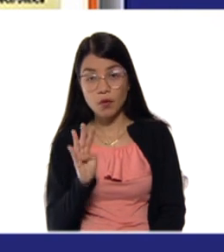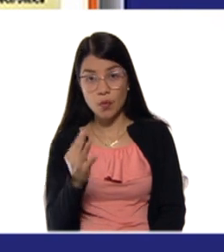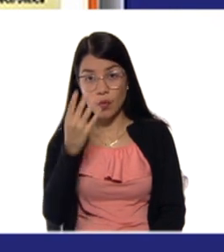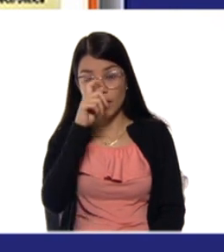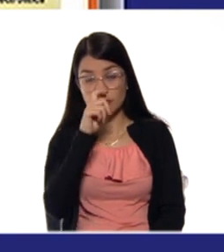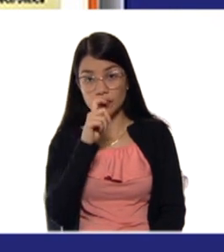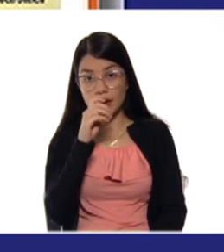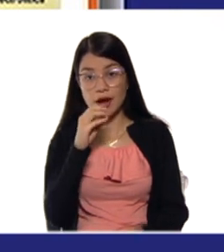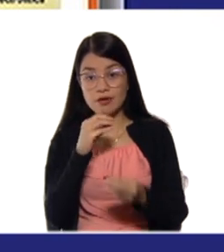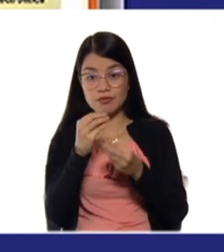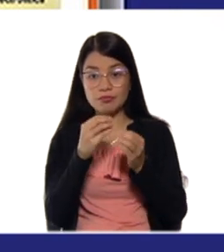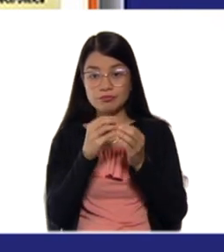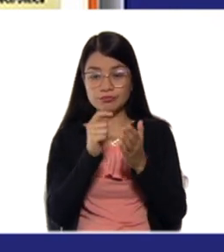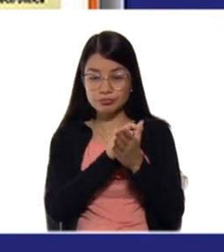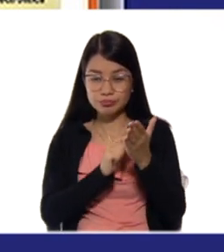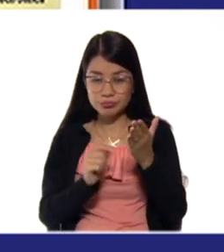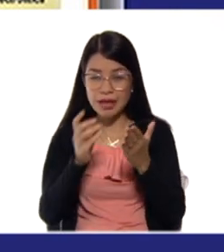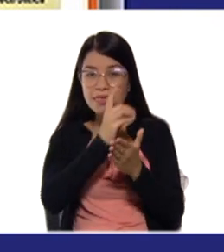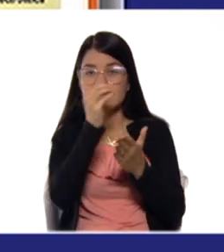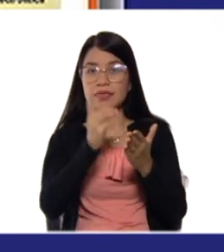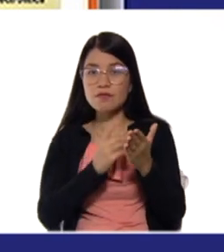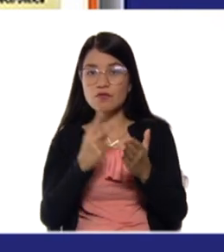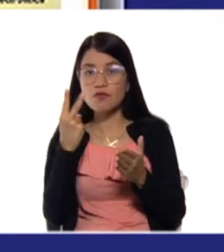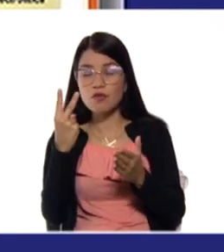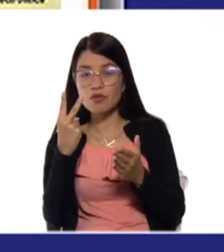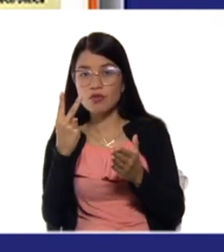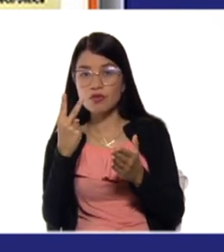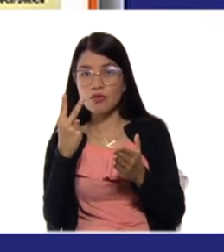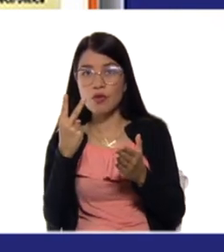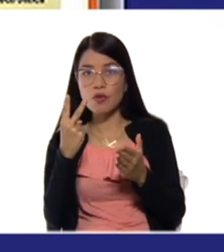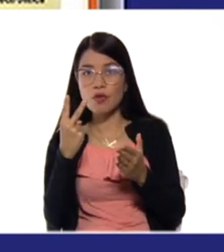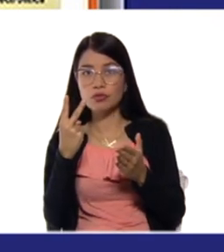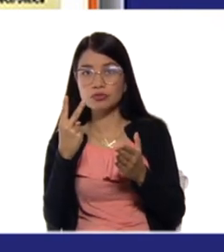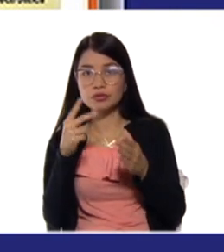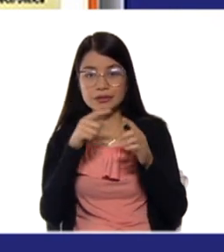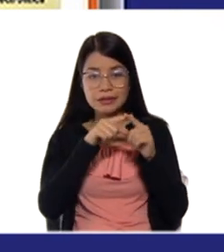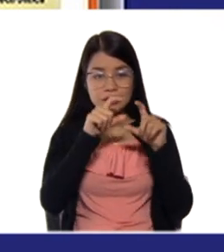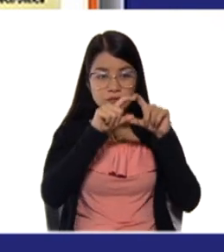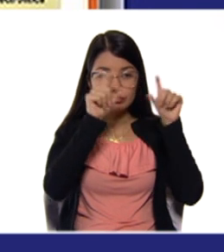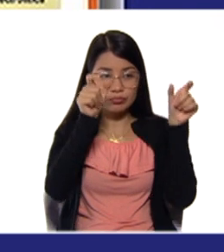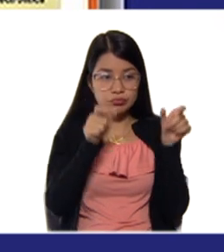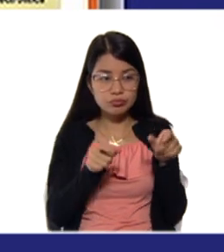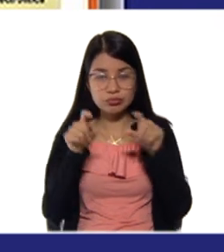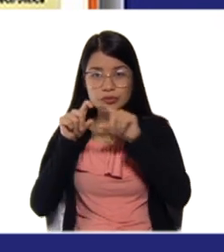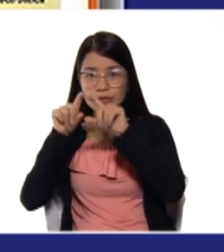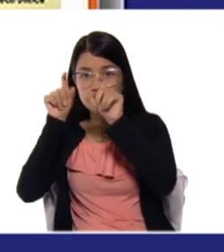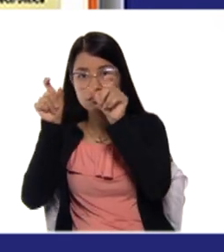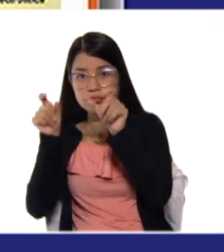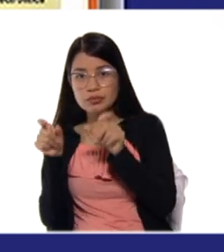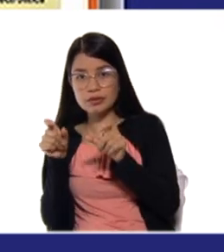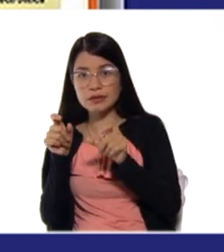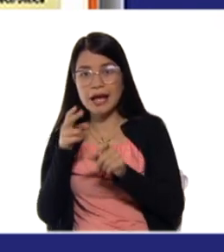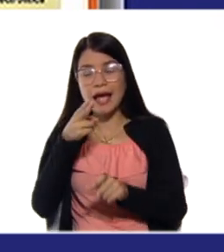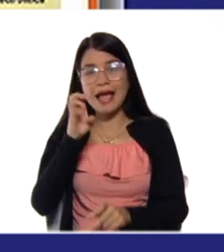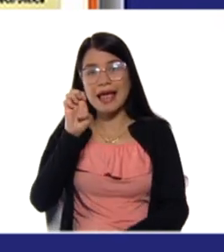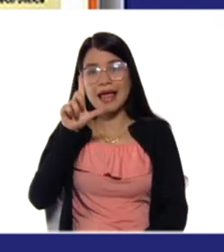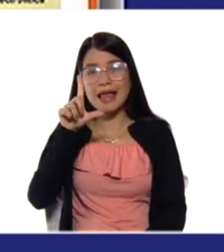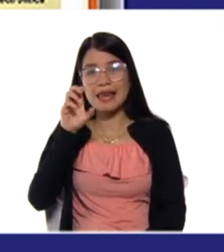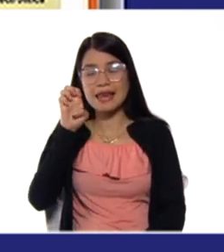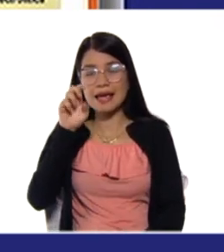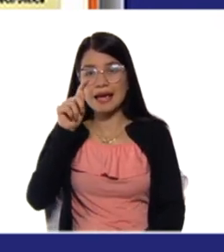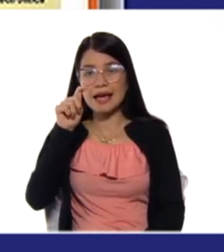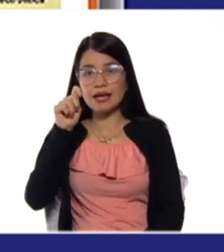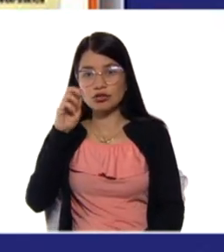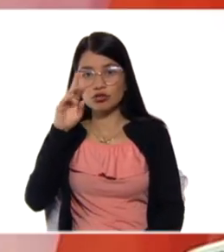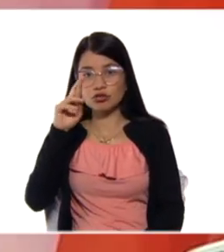el dibujo de dos celdas electroquímicas, una celda electrolítica y una celda galvánica. Aquí